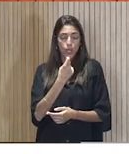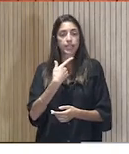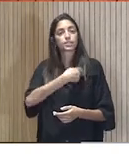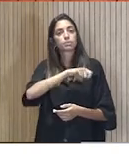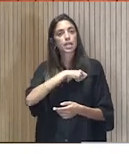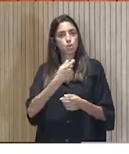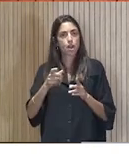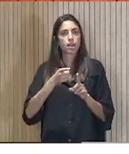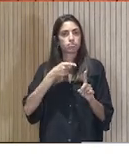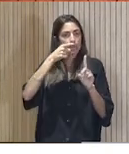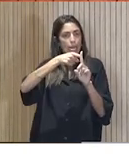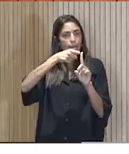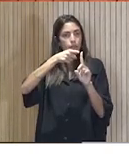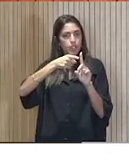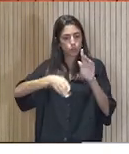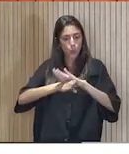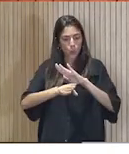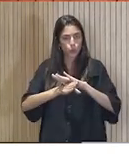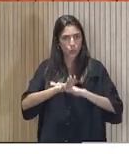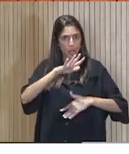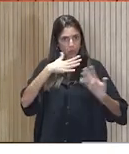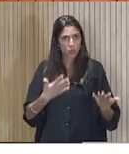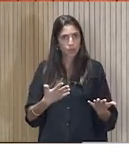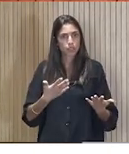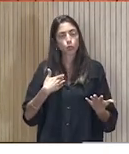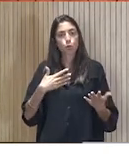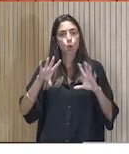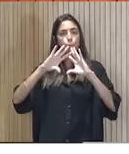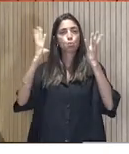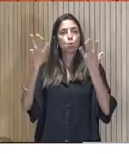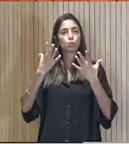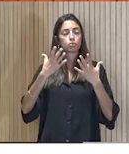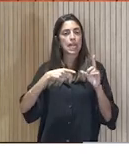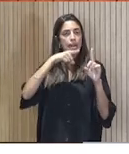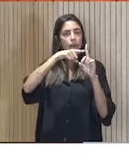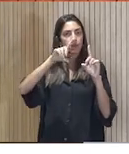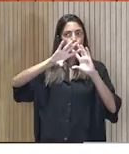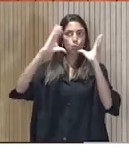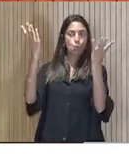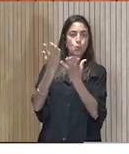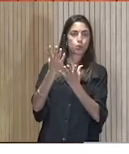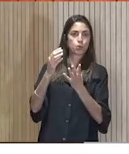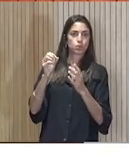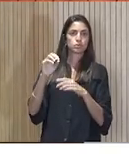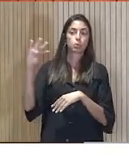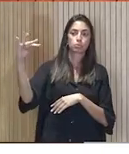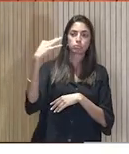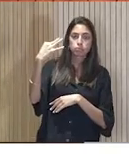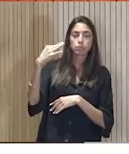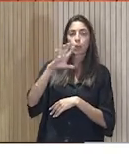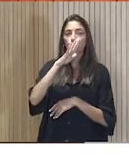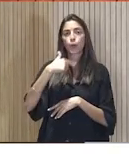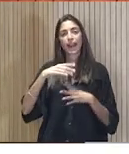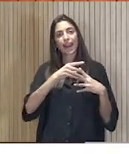lo sigue siendo hoy, como referente mundial de voluntariado. Y de hecho, es que Cruz Roja Española ha liderado